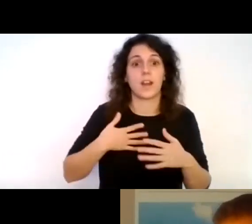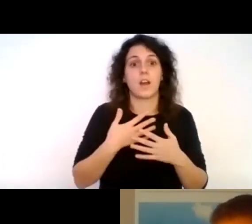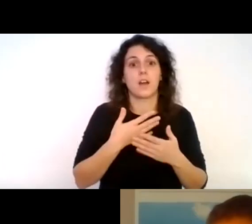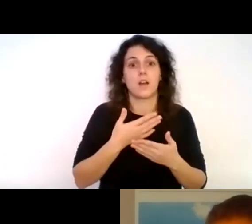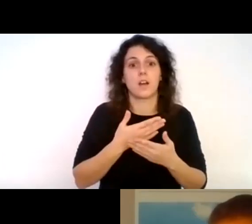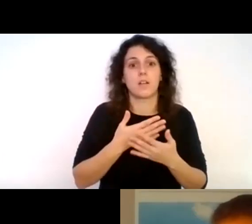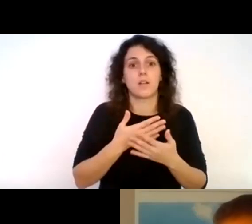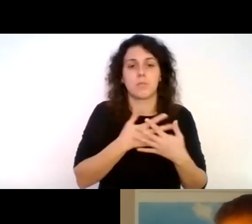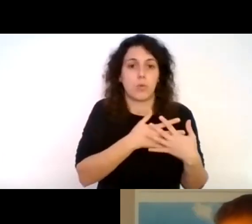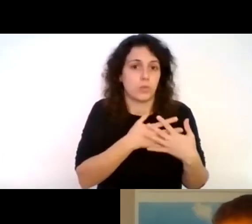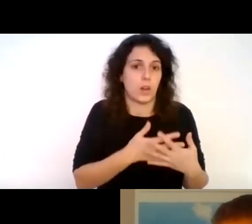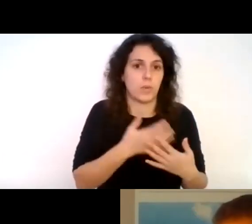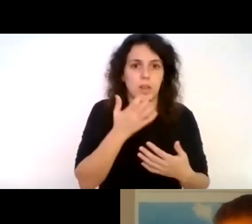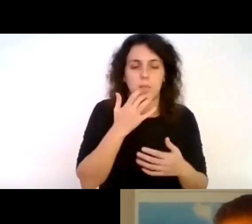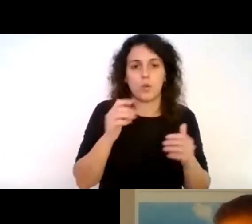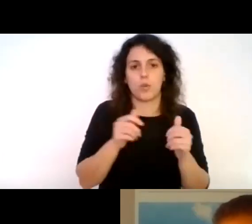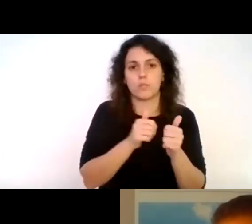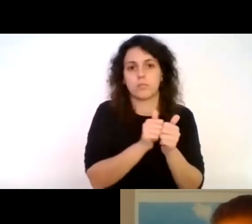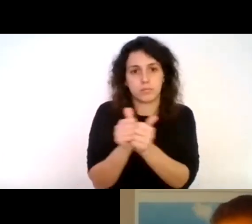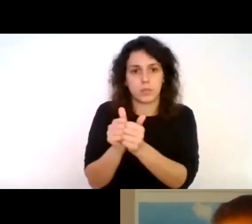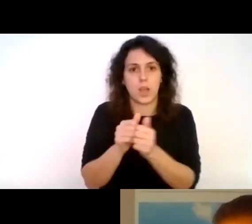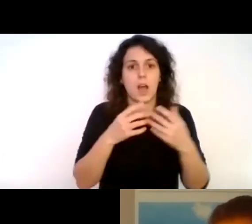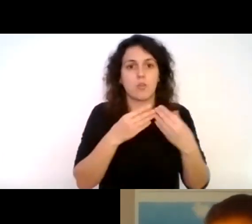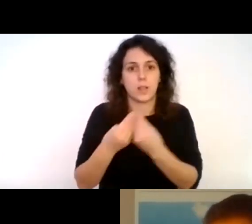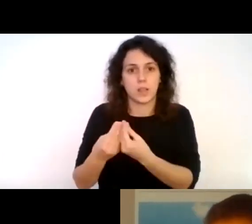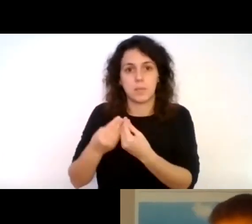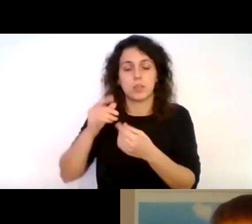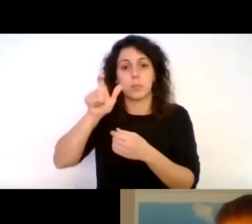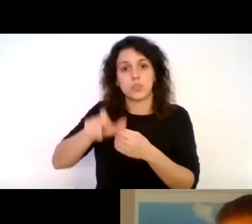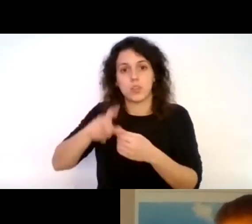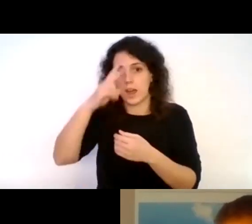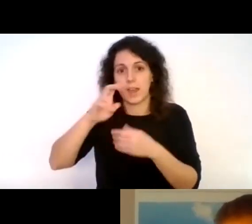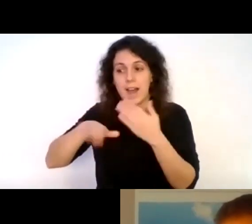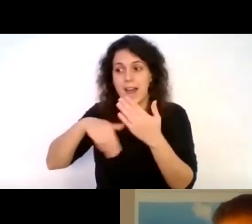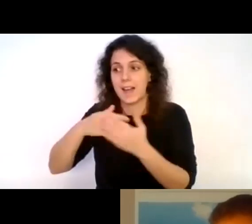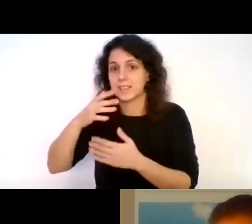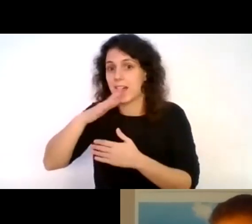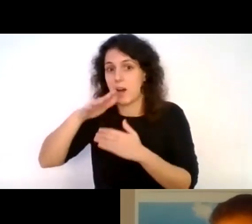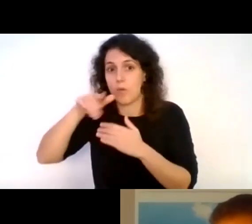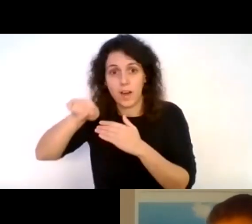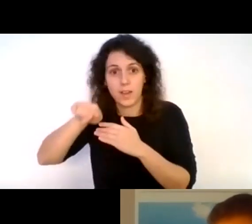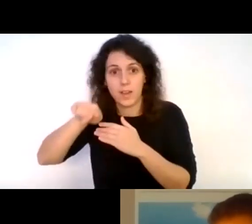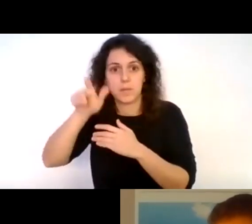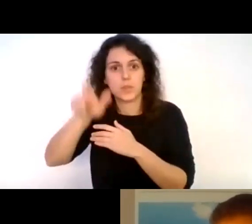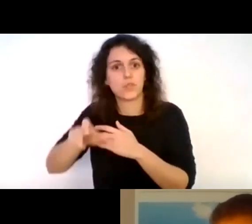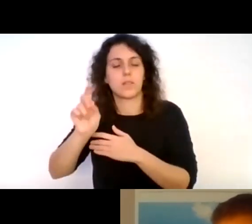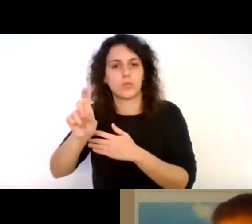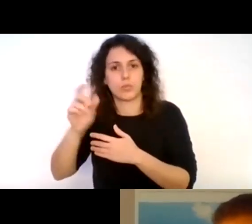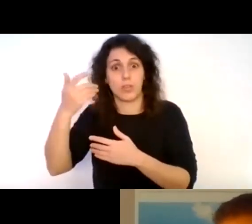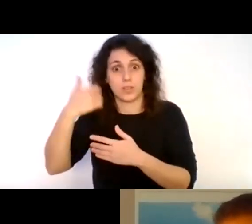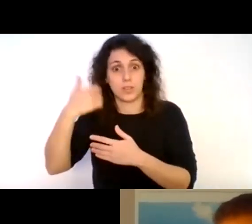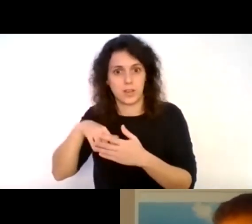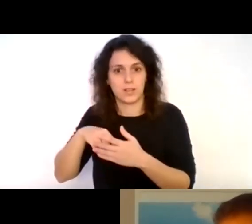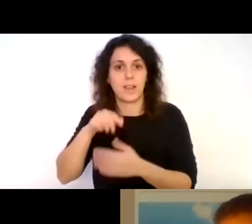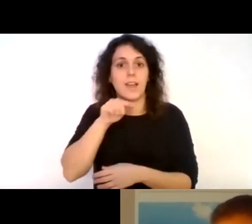por ejemplo, con el acompañamiento de una persona ciega hasta el borde del agua, donde lo recibe el instructor. Y esas son capacitaciones